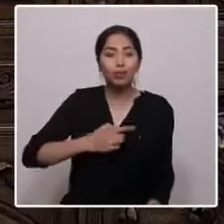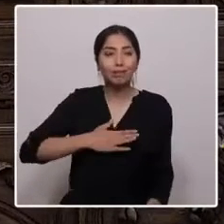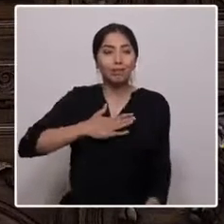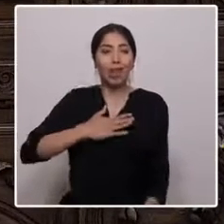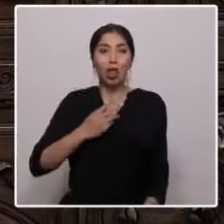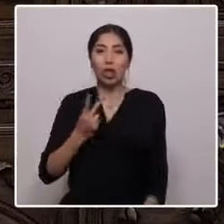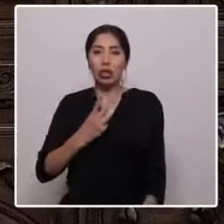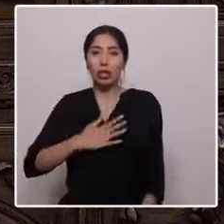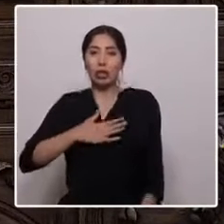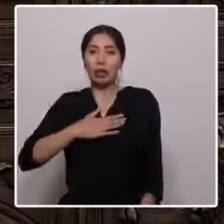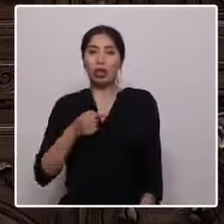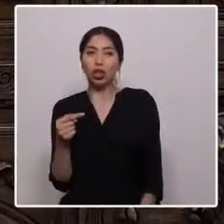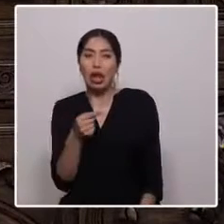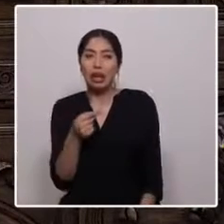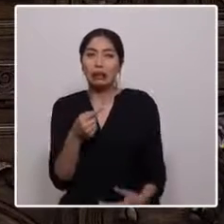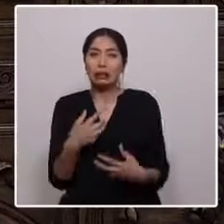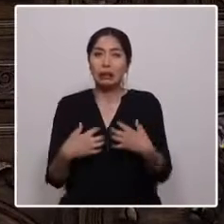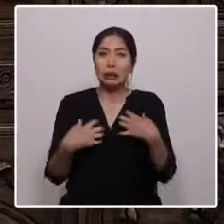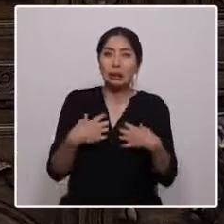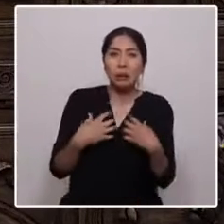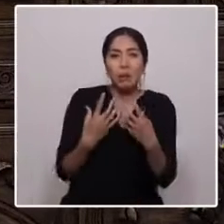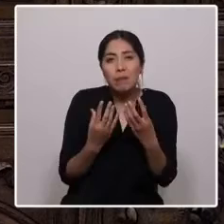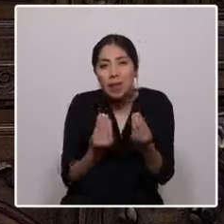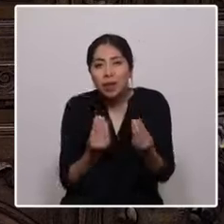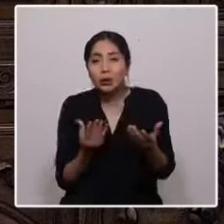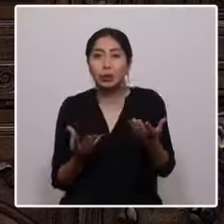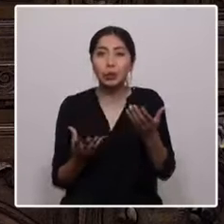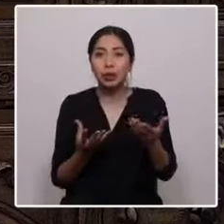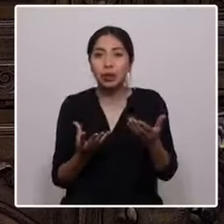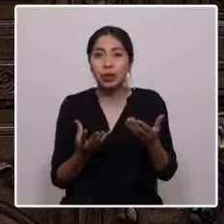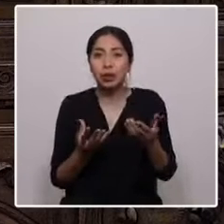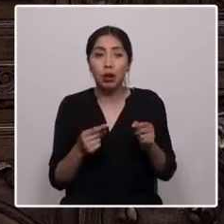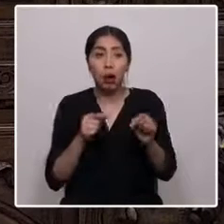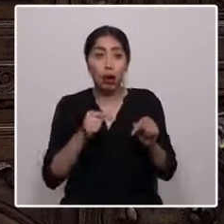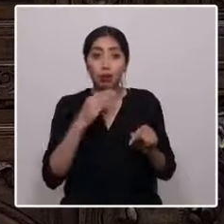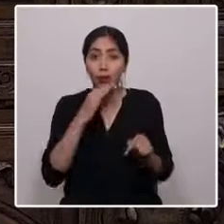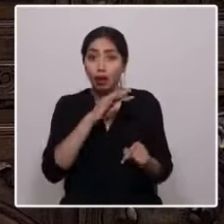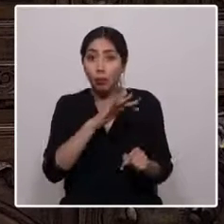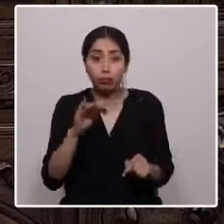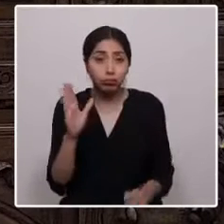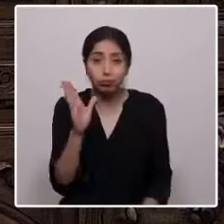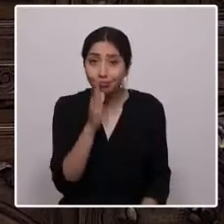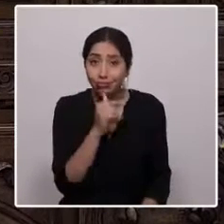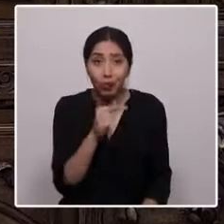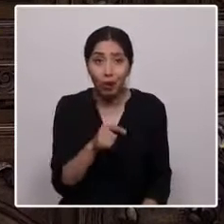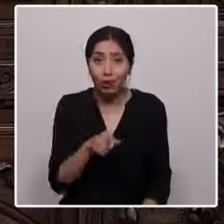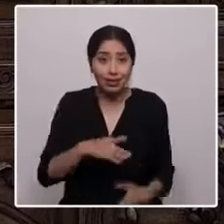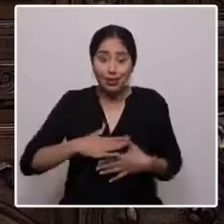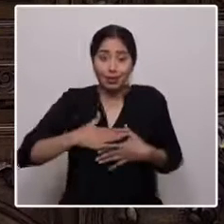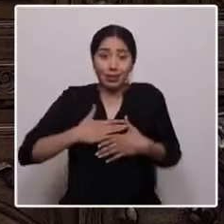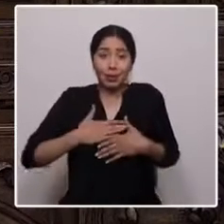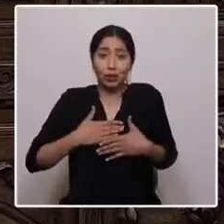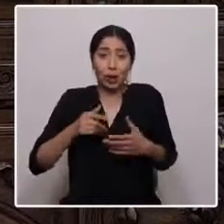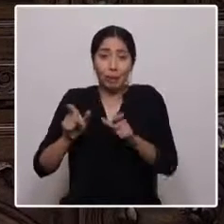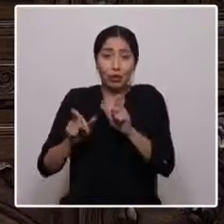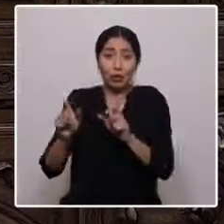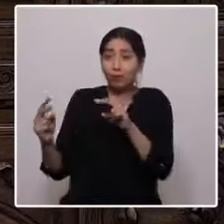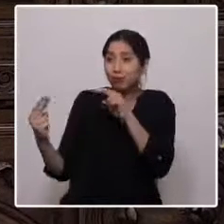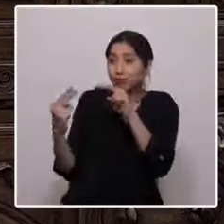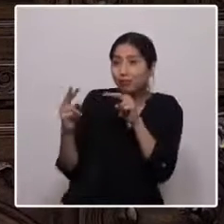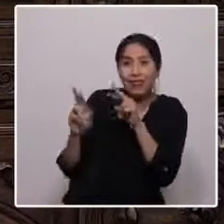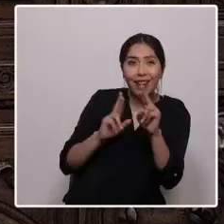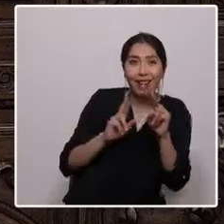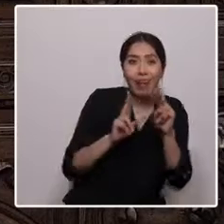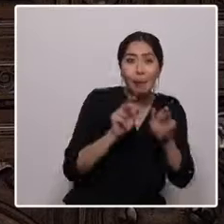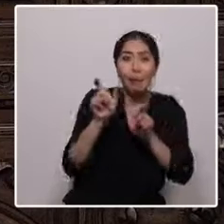resentimiento y miedo no formaban parte de las relaciones ni de las actitudes de las personas con las que crecí, campesinos de una